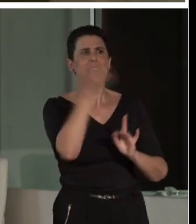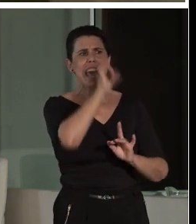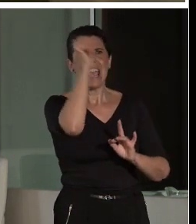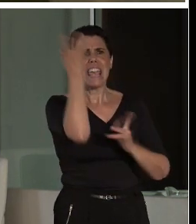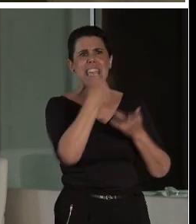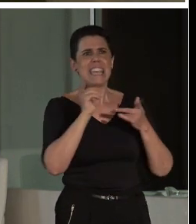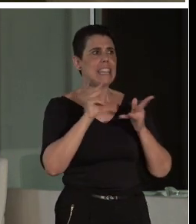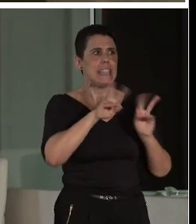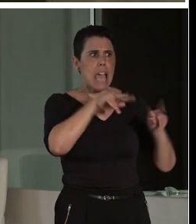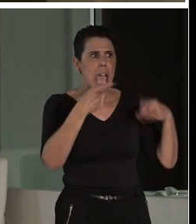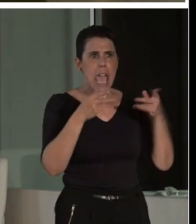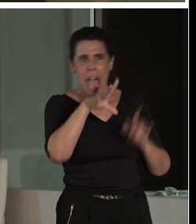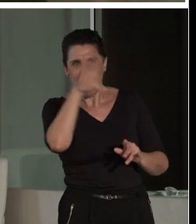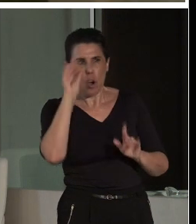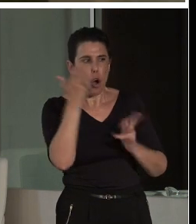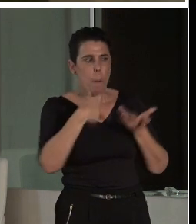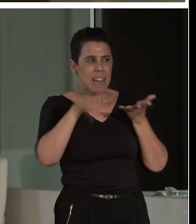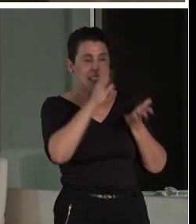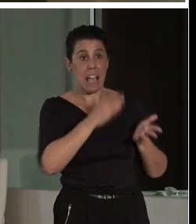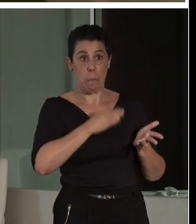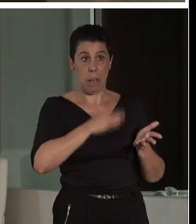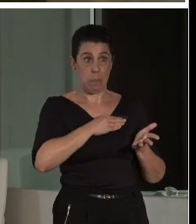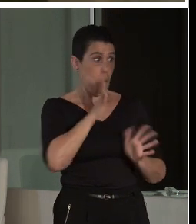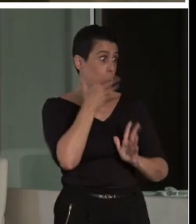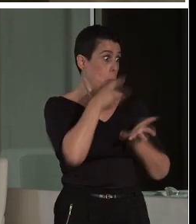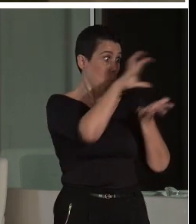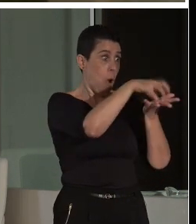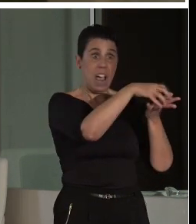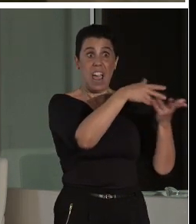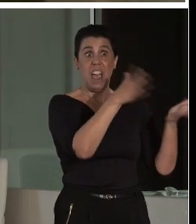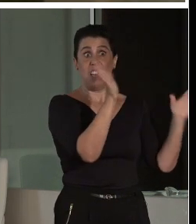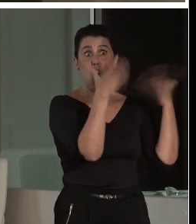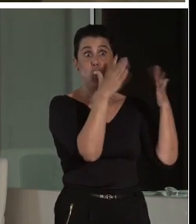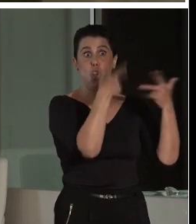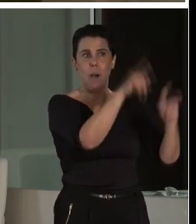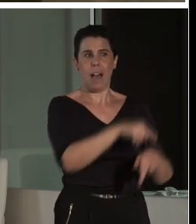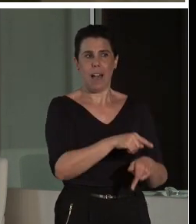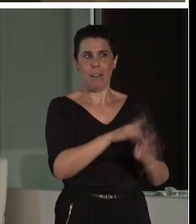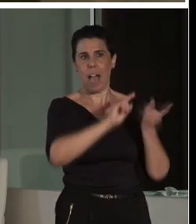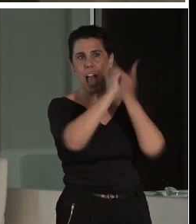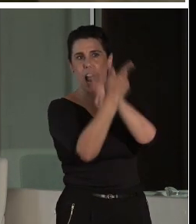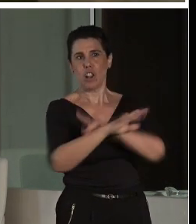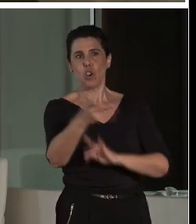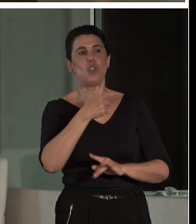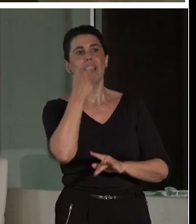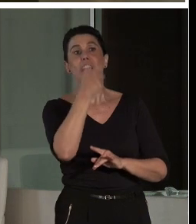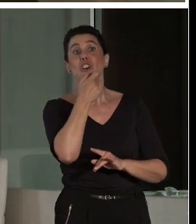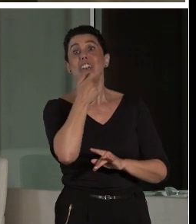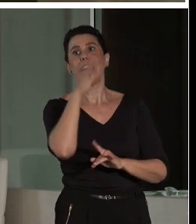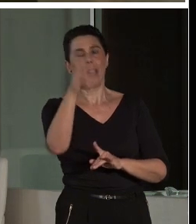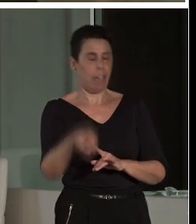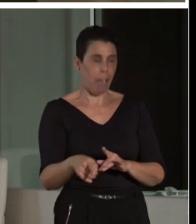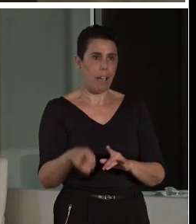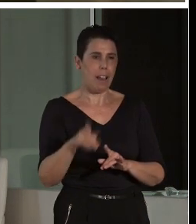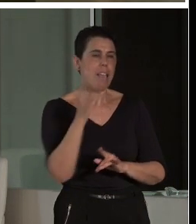edificios. Los anglosajones son máquinas interpretando, transmitiendo. Claro, nosotros somos museografía